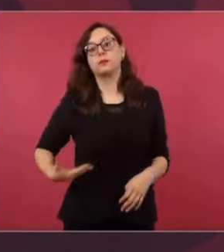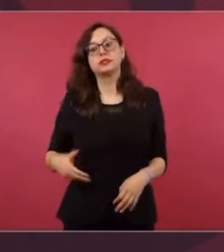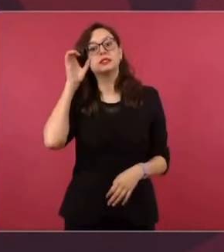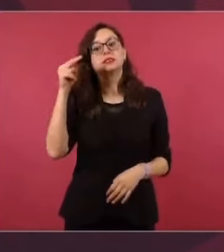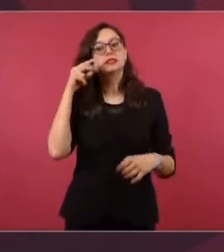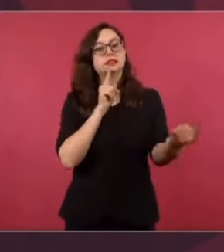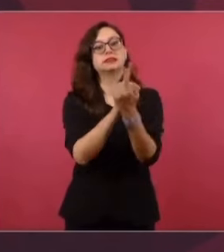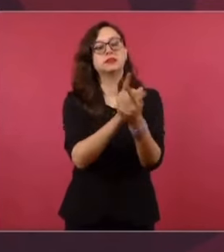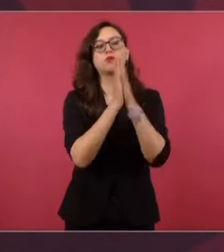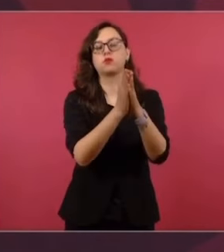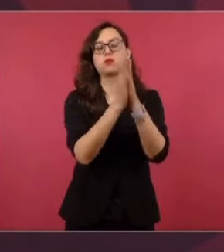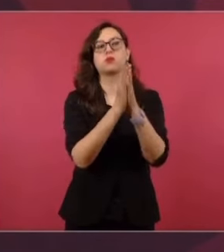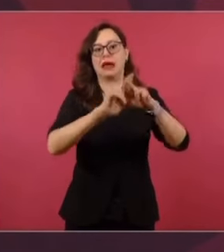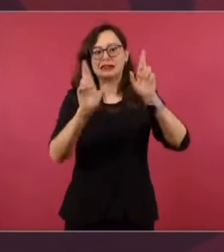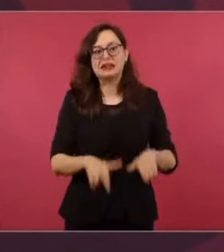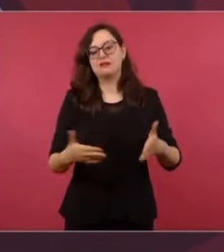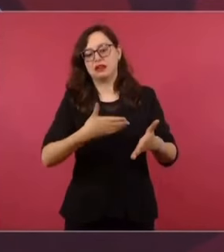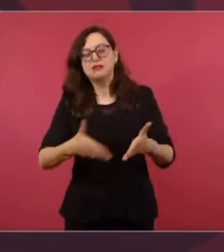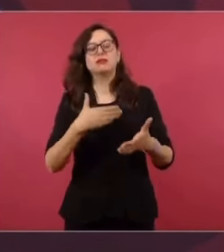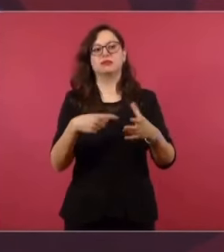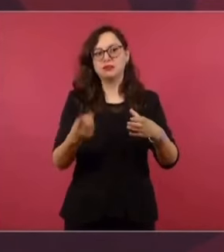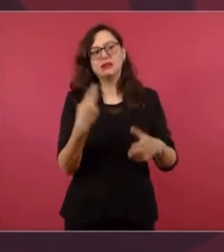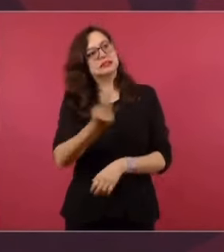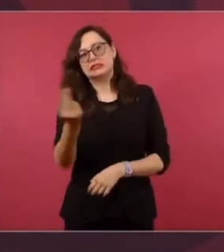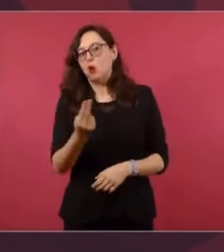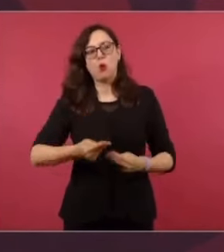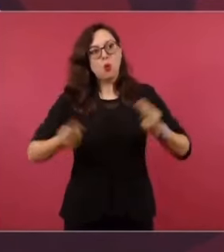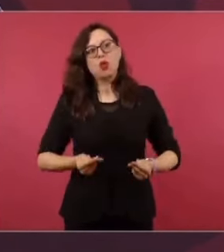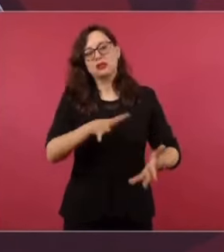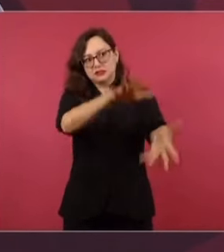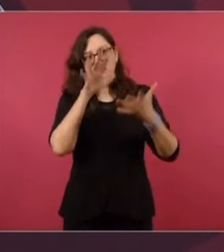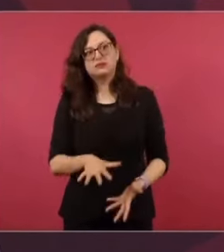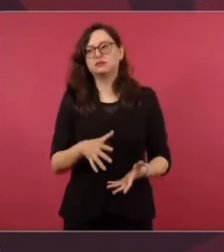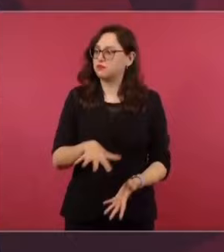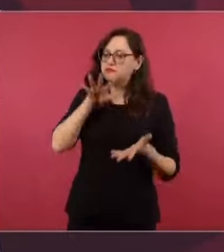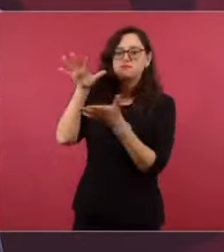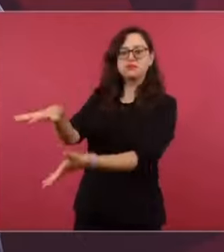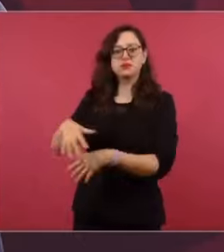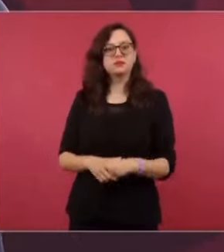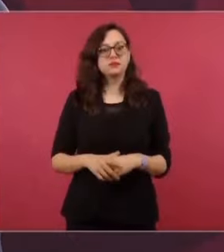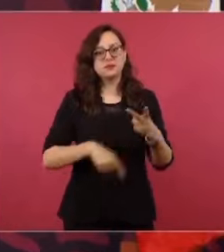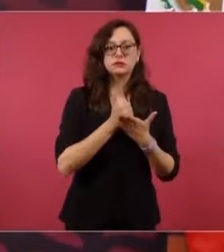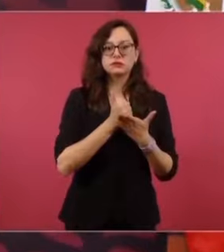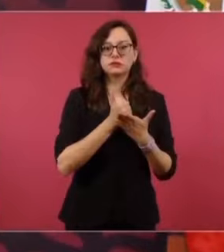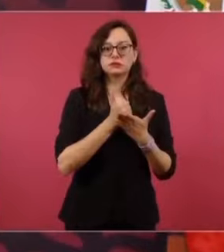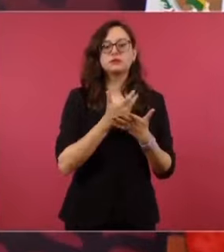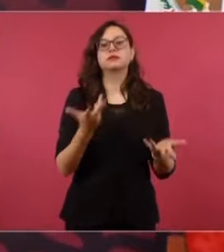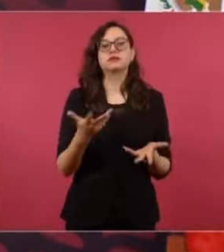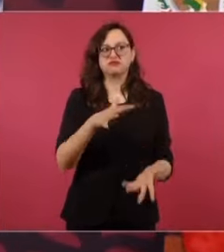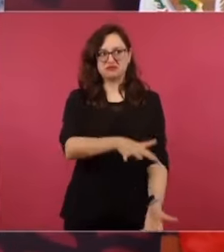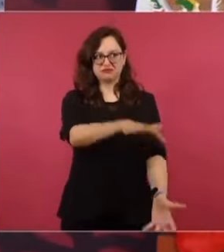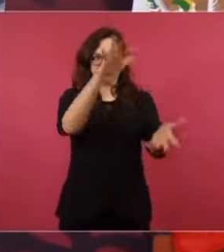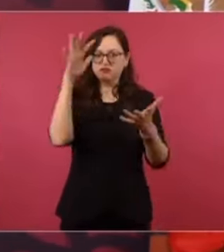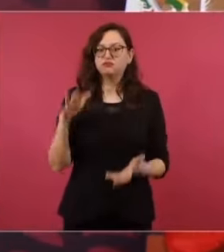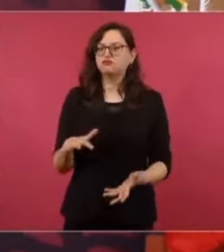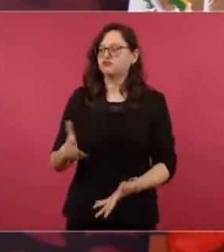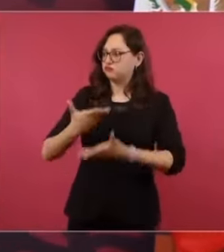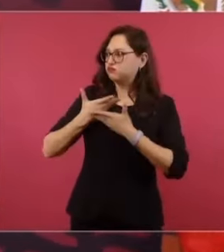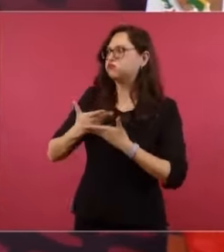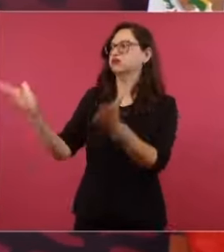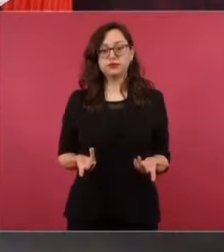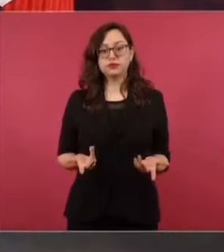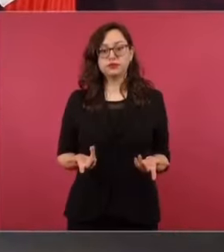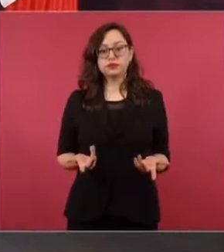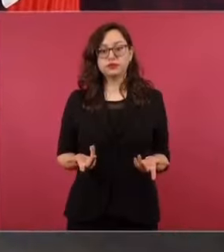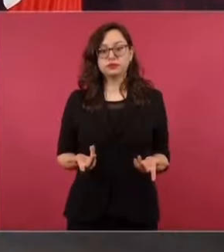los electrodomésticos de Acapulco y hablar con el primer ministro de Corea. Y entonces ahora dicen, estoy poniendo un